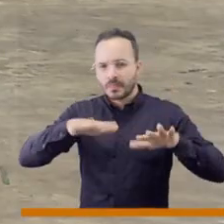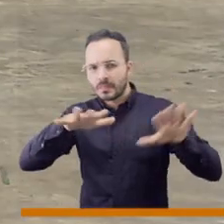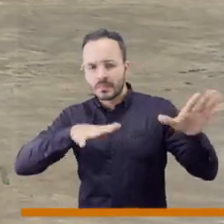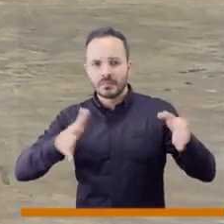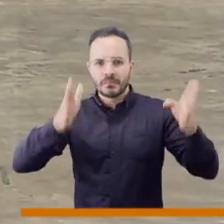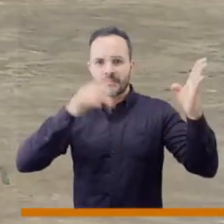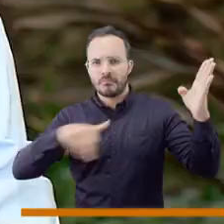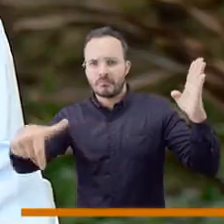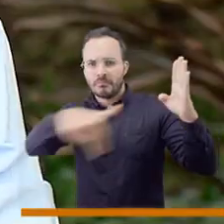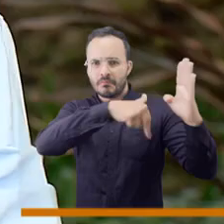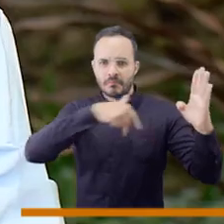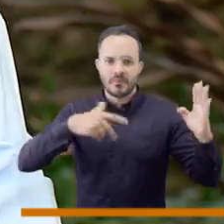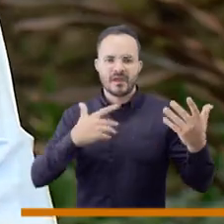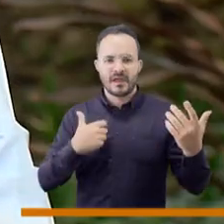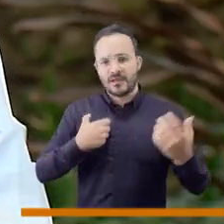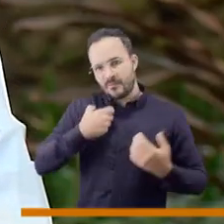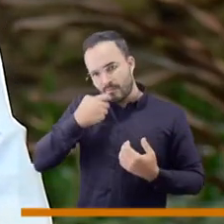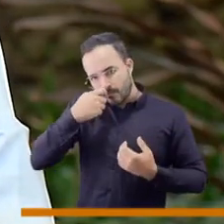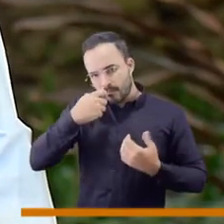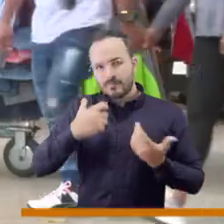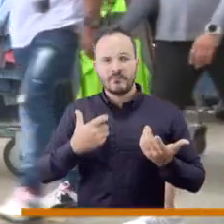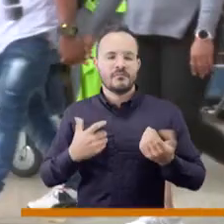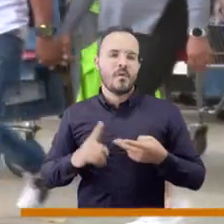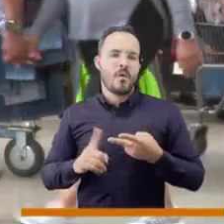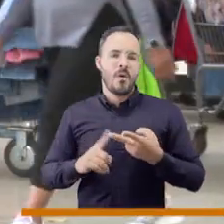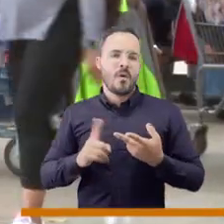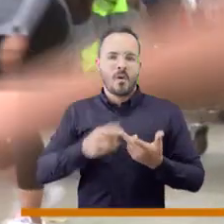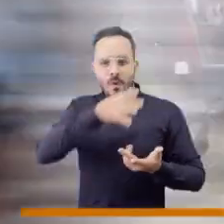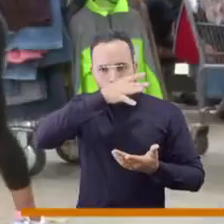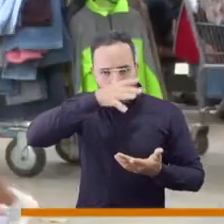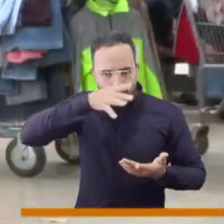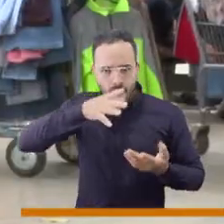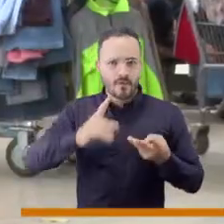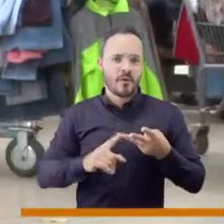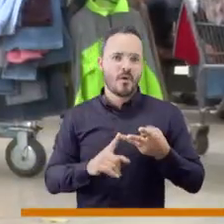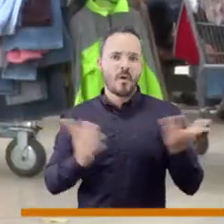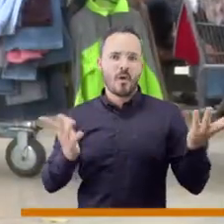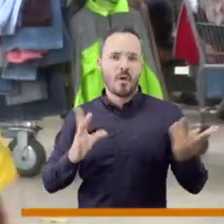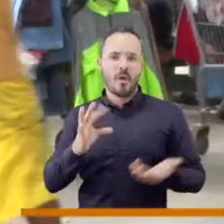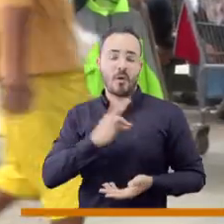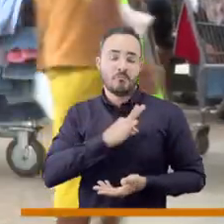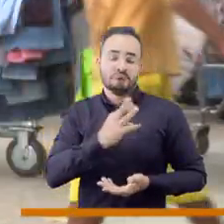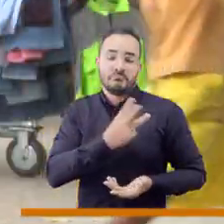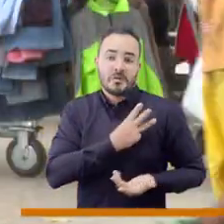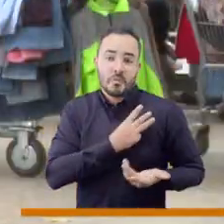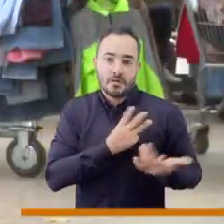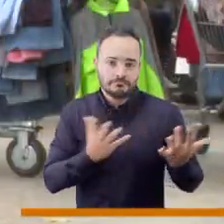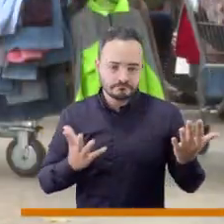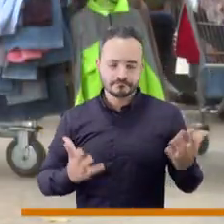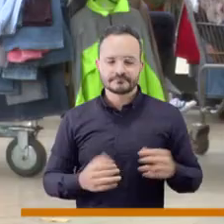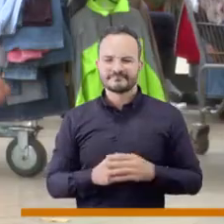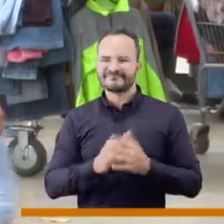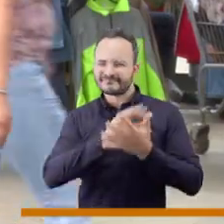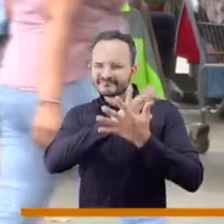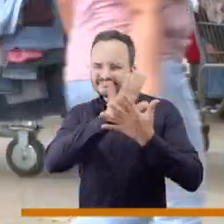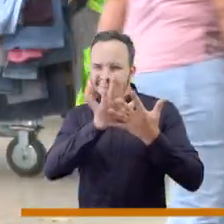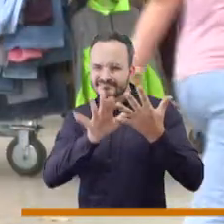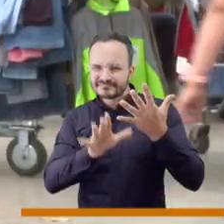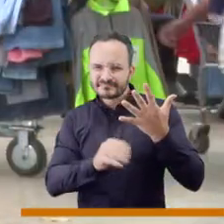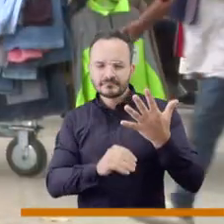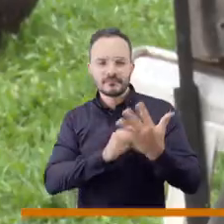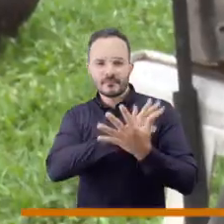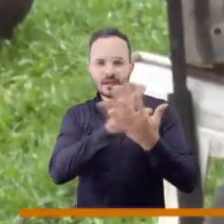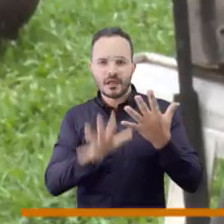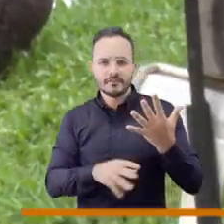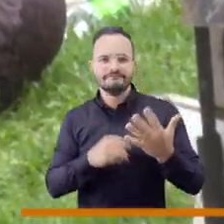consumiendo sacol, consumiendo inhalantes o inhalando o consumiendo marihuana, en